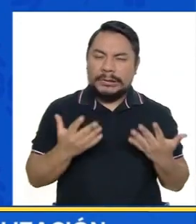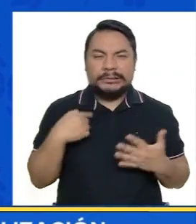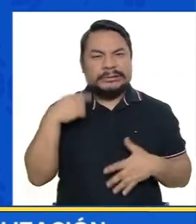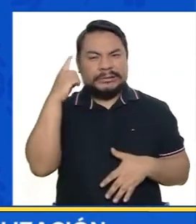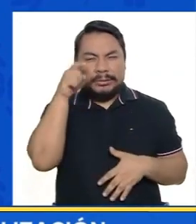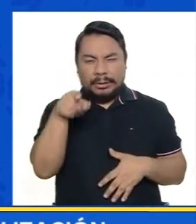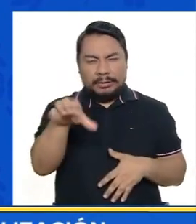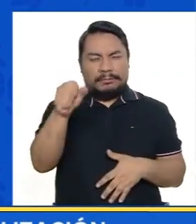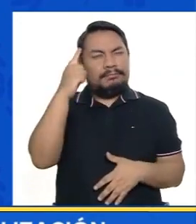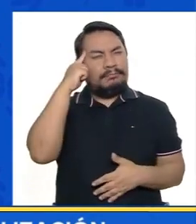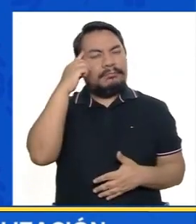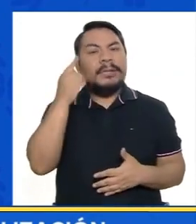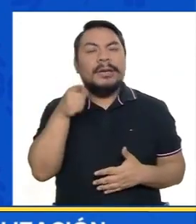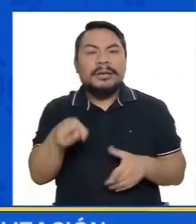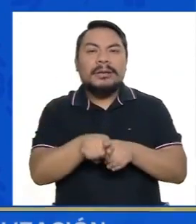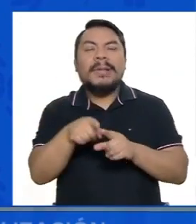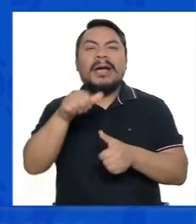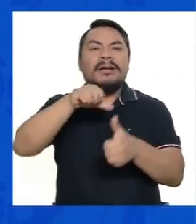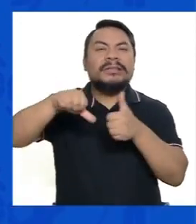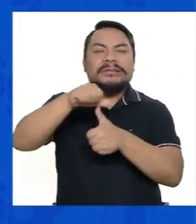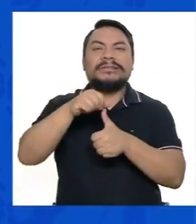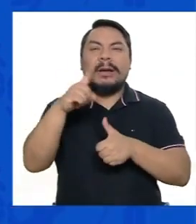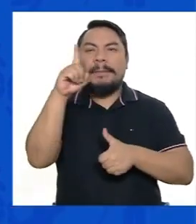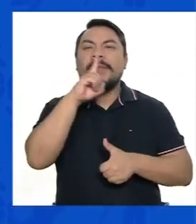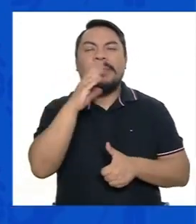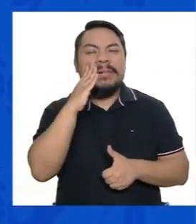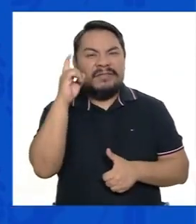dificultades también para socializar con sus pares